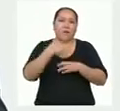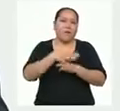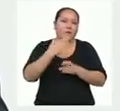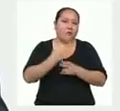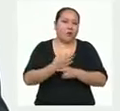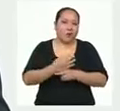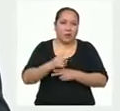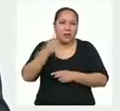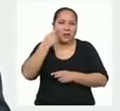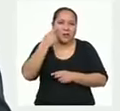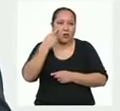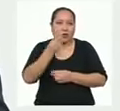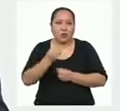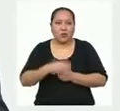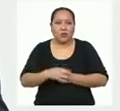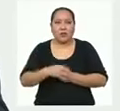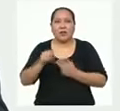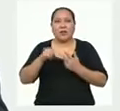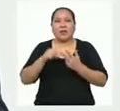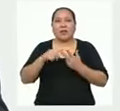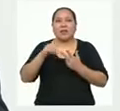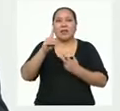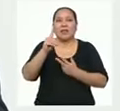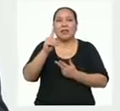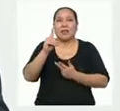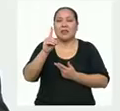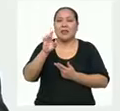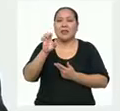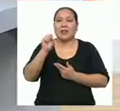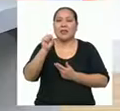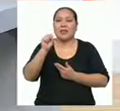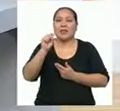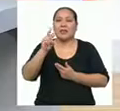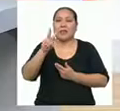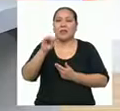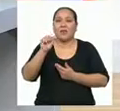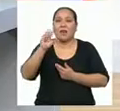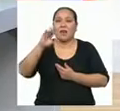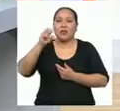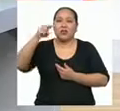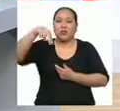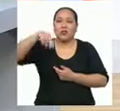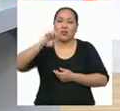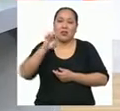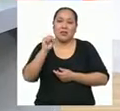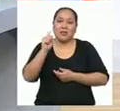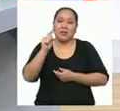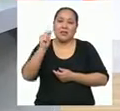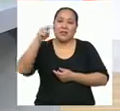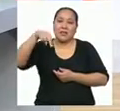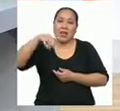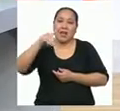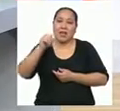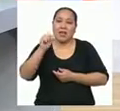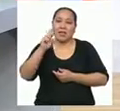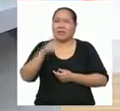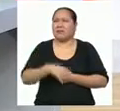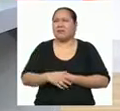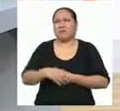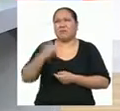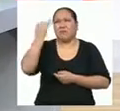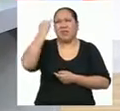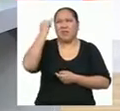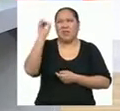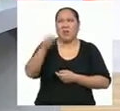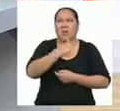es muy conocida. Les hablo de la desviación estándar. Pucha, profe. Y ahora imagino que hay otra